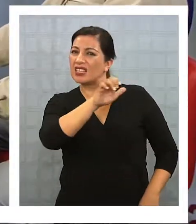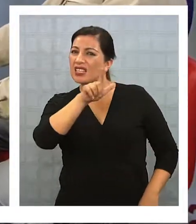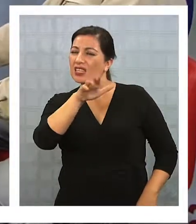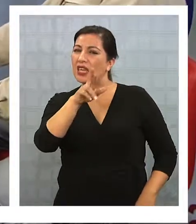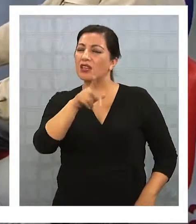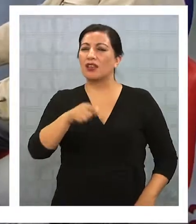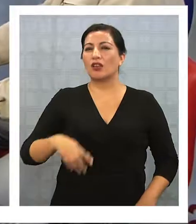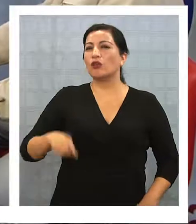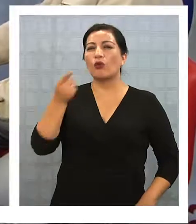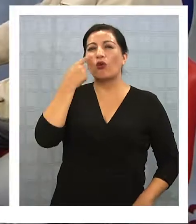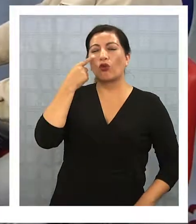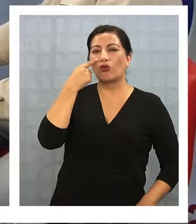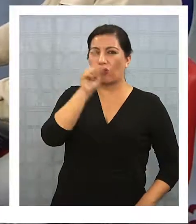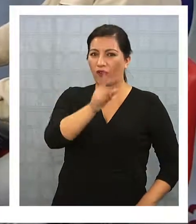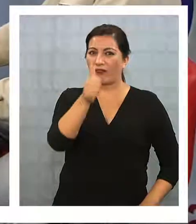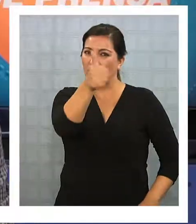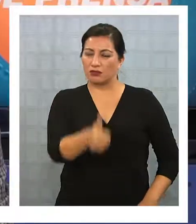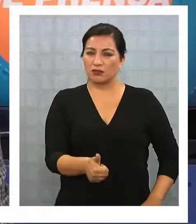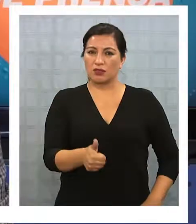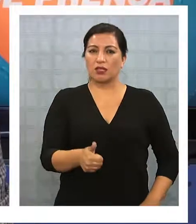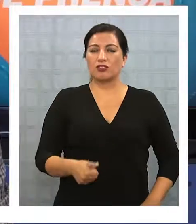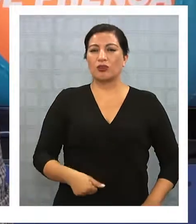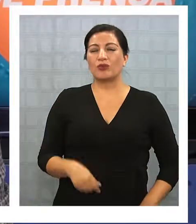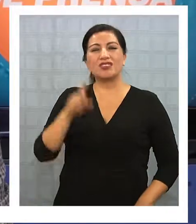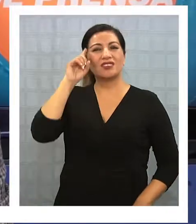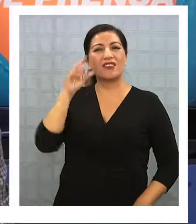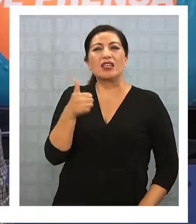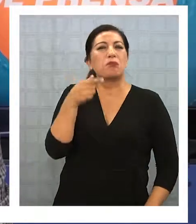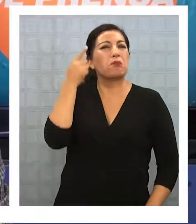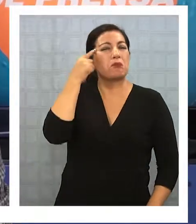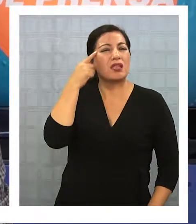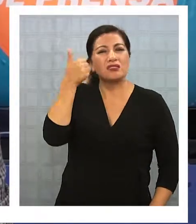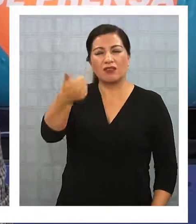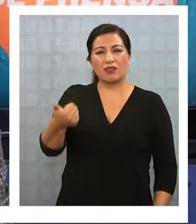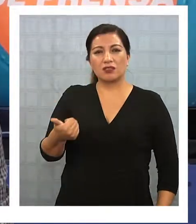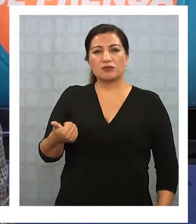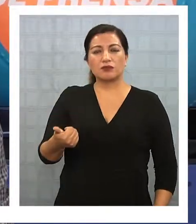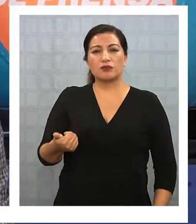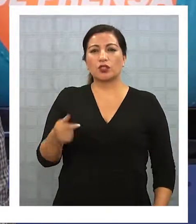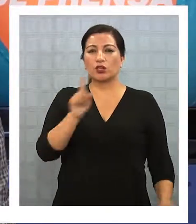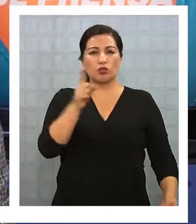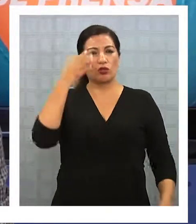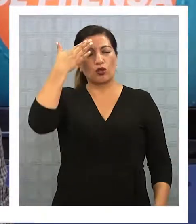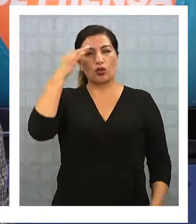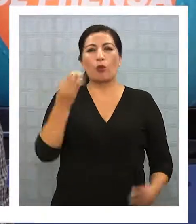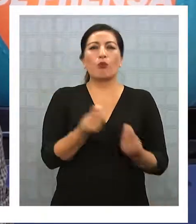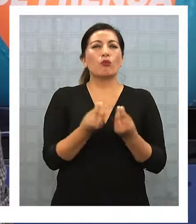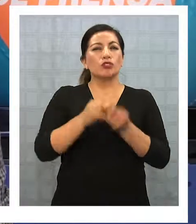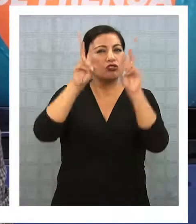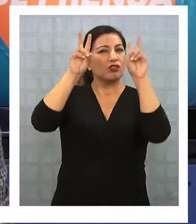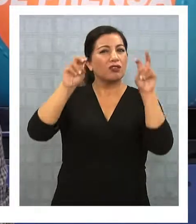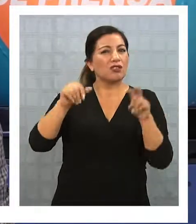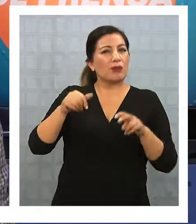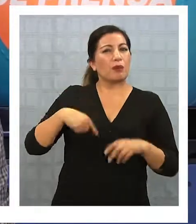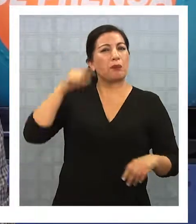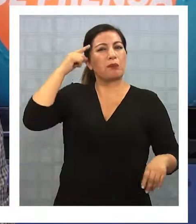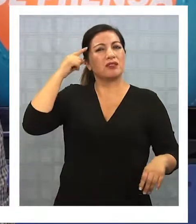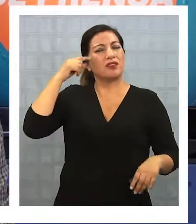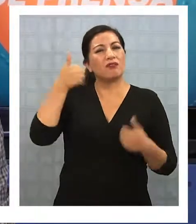me convence porque veo su postura errática cuesta saber lo que piensa no veo que marque no cierta oposición respecto a muchos temas